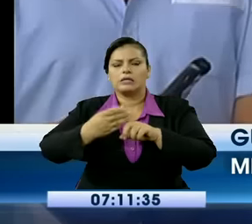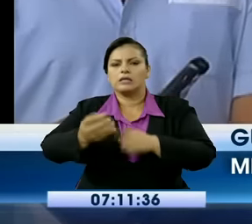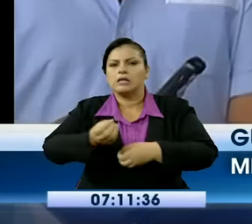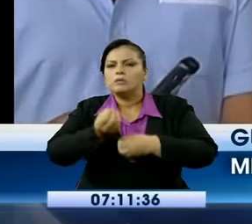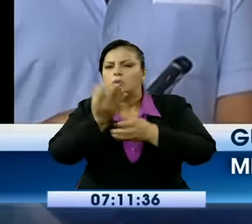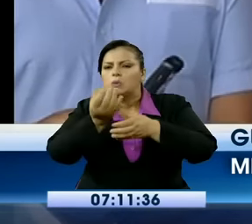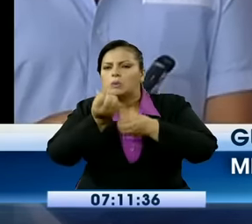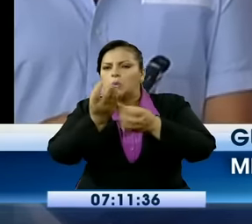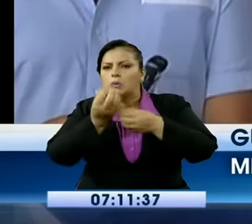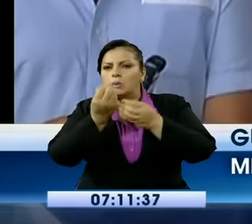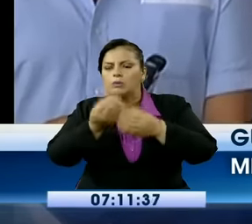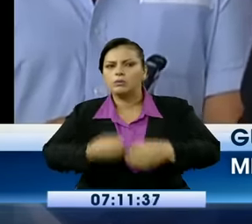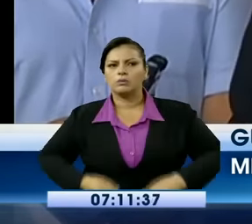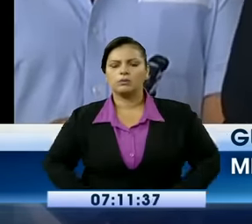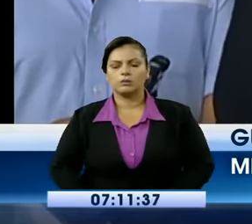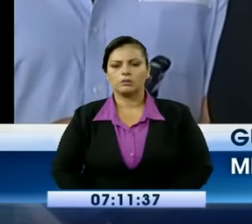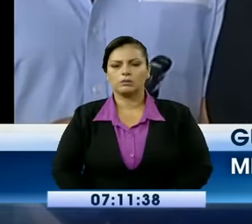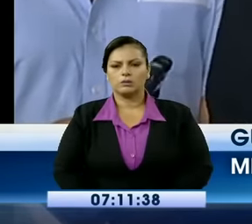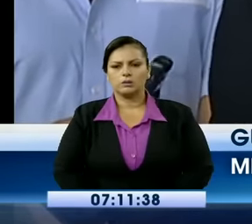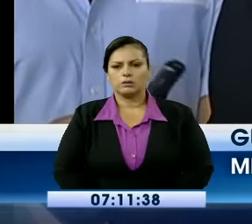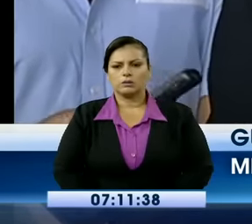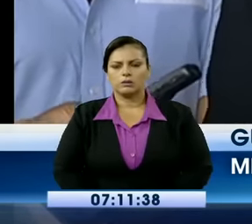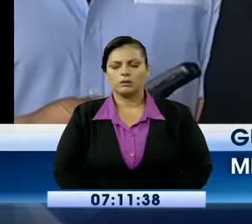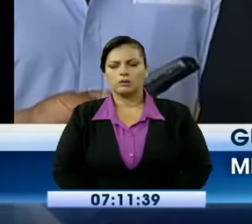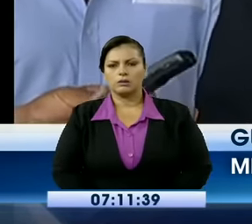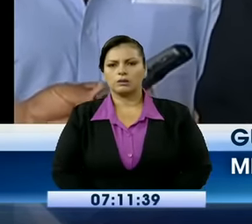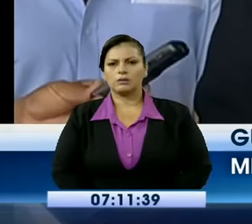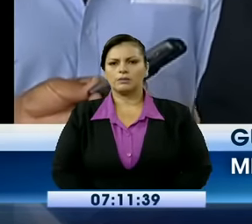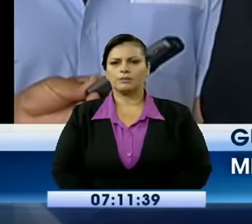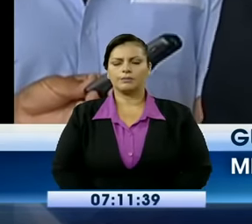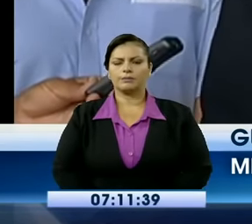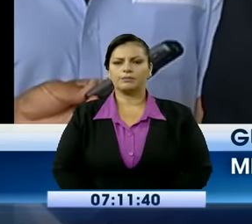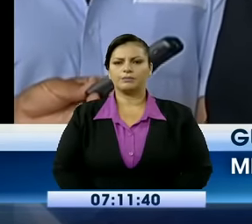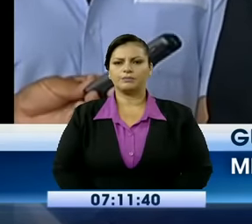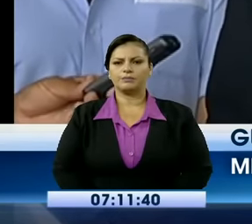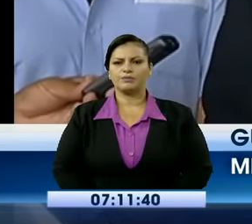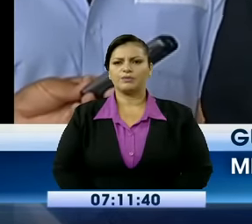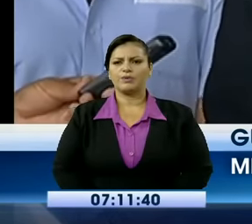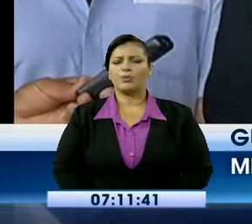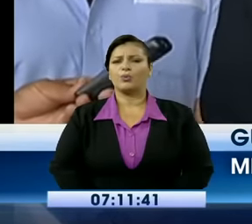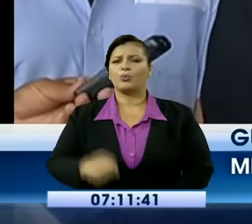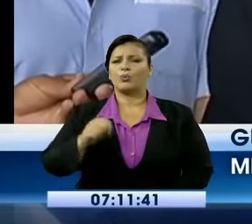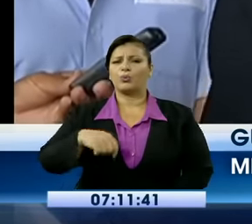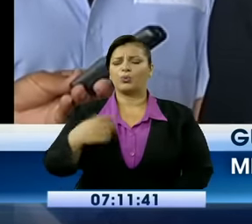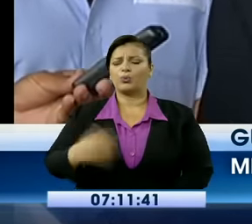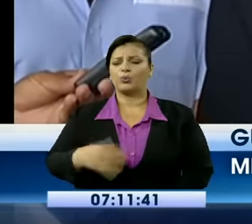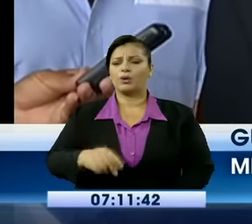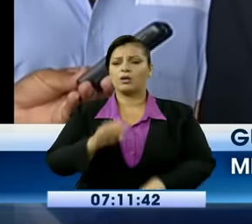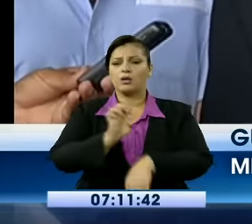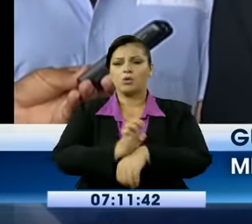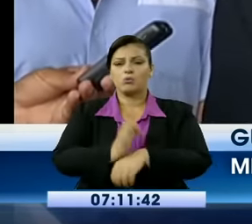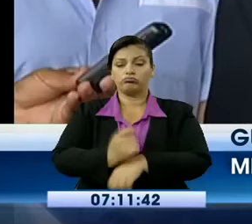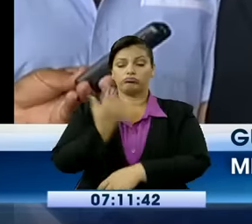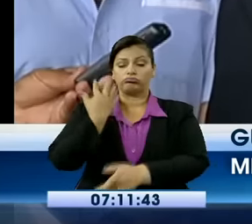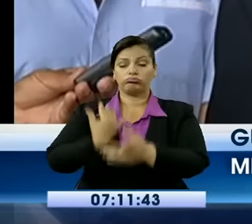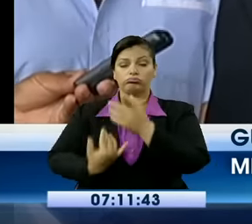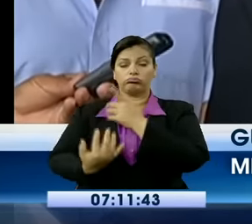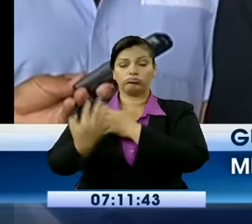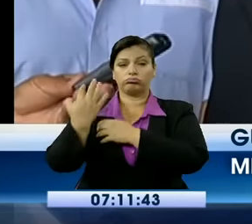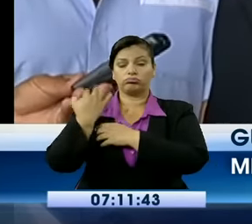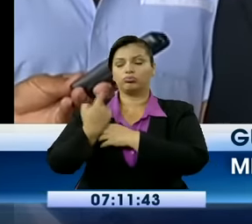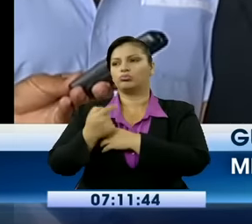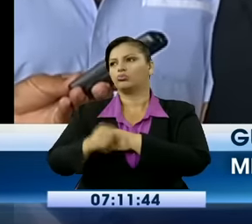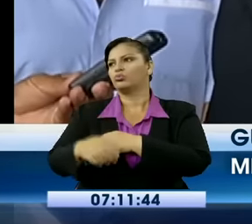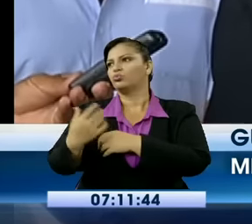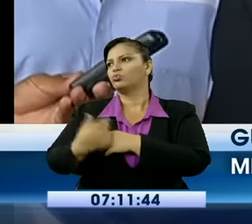Uno de los episodios más graves de nuestra historia, que parece no tener